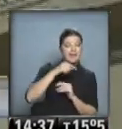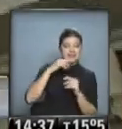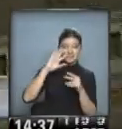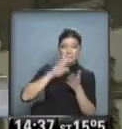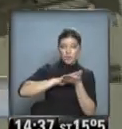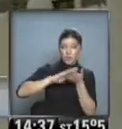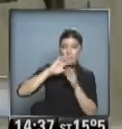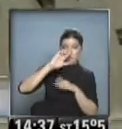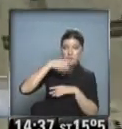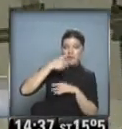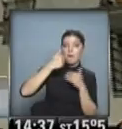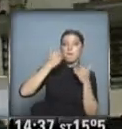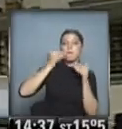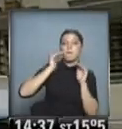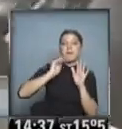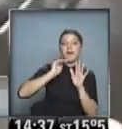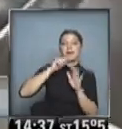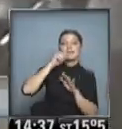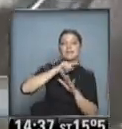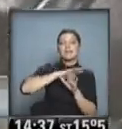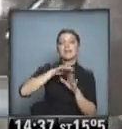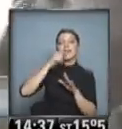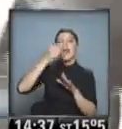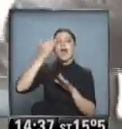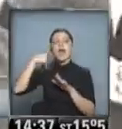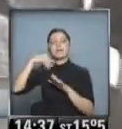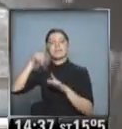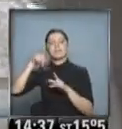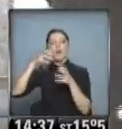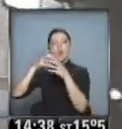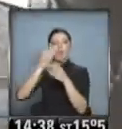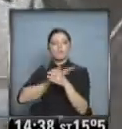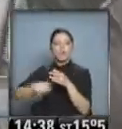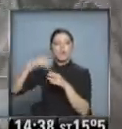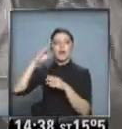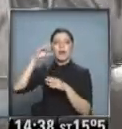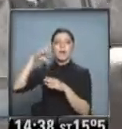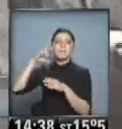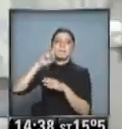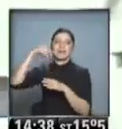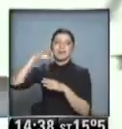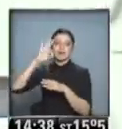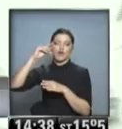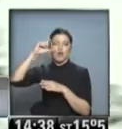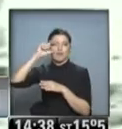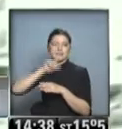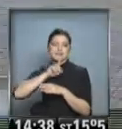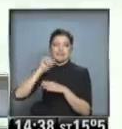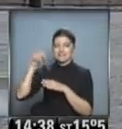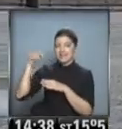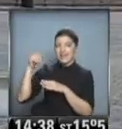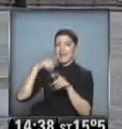económico que plantó a sangre y fuego la dictadura de Augusto Pinochet, con una democracia marcada por la poca participación ciudadana.